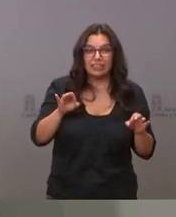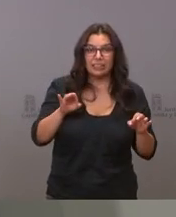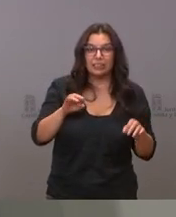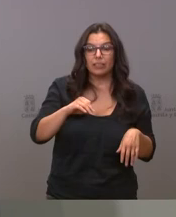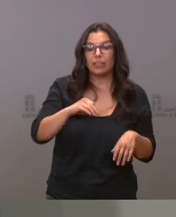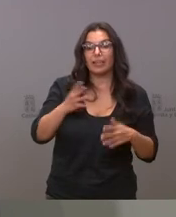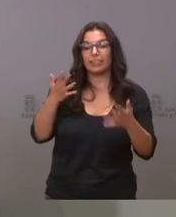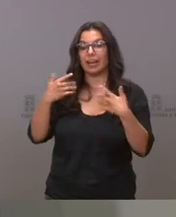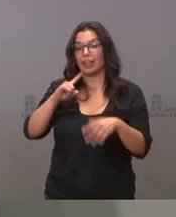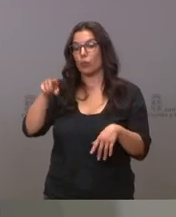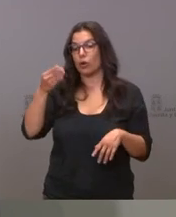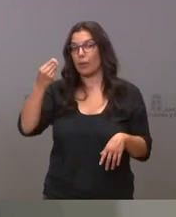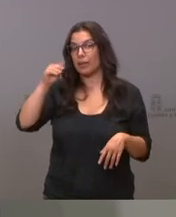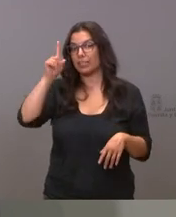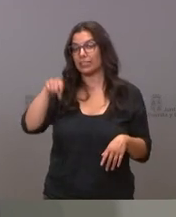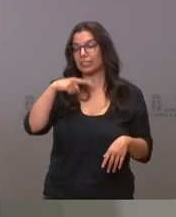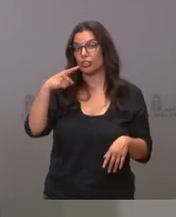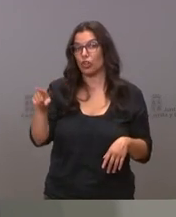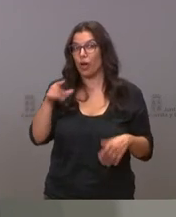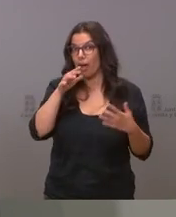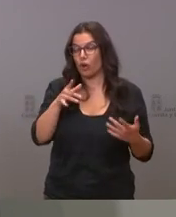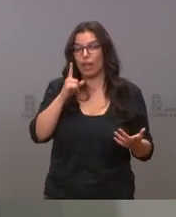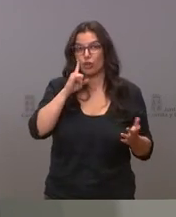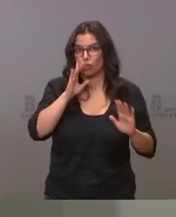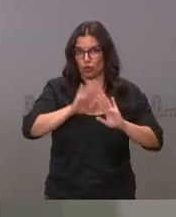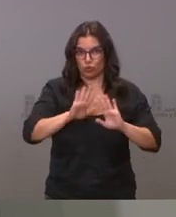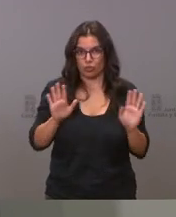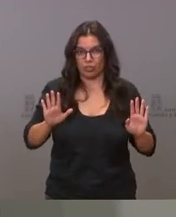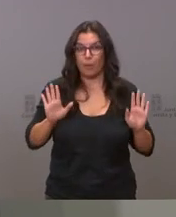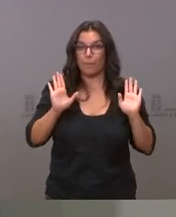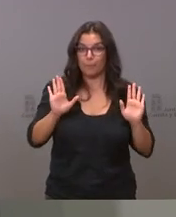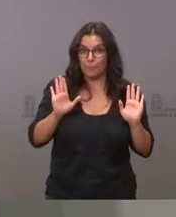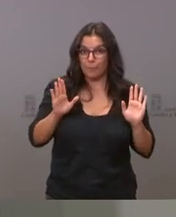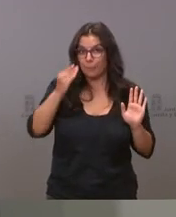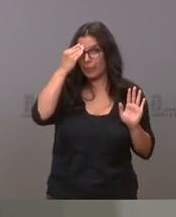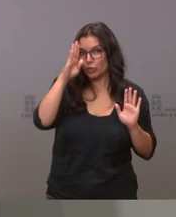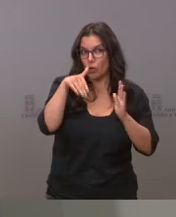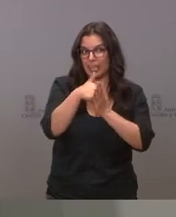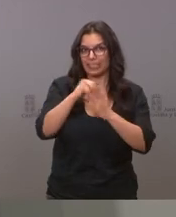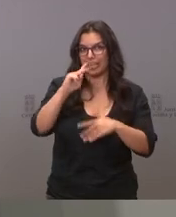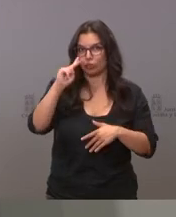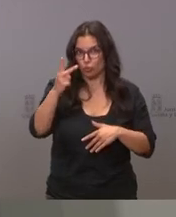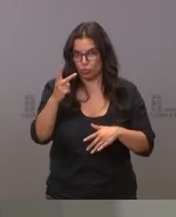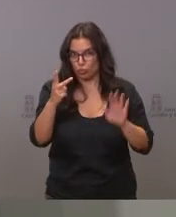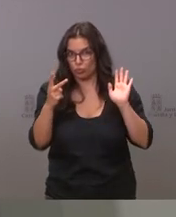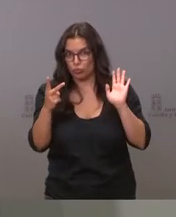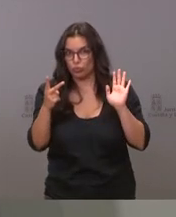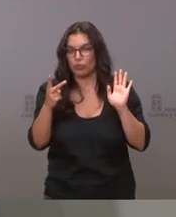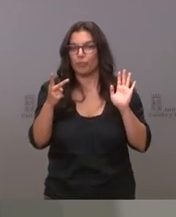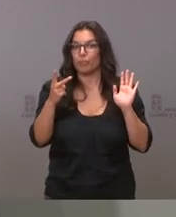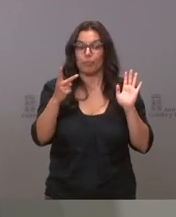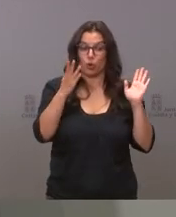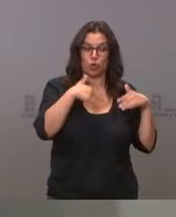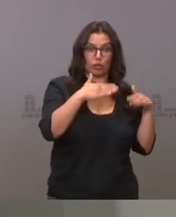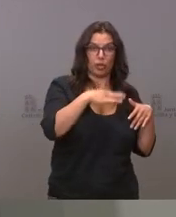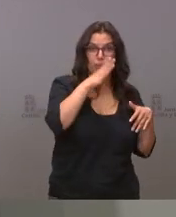más las terrazas o no en este momento pero creo que vamos a ir hasta las 2 pero en este momento no lo tengo porque